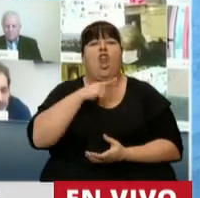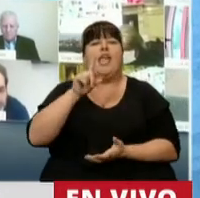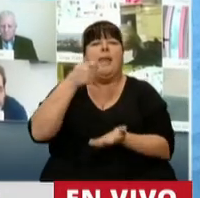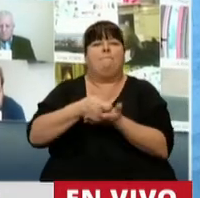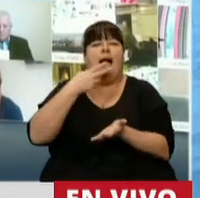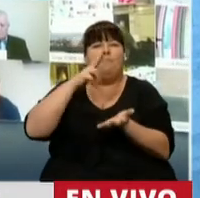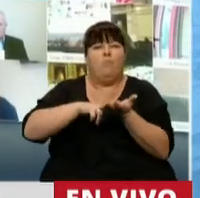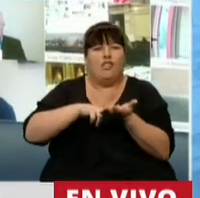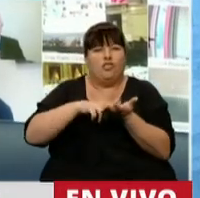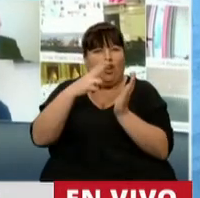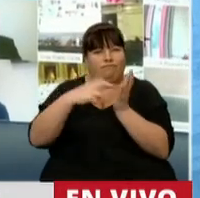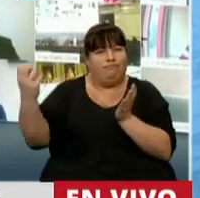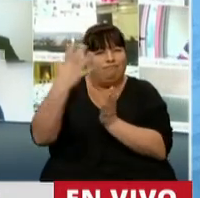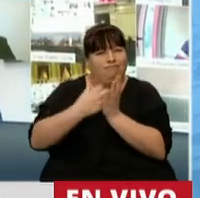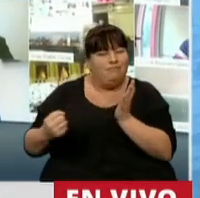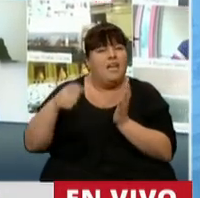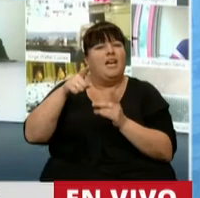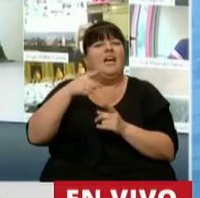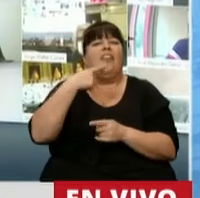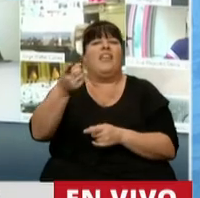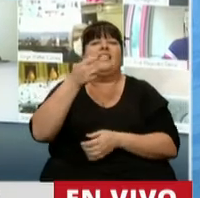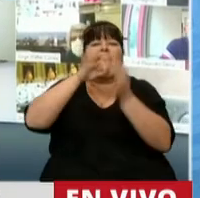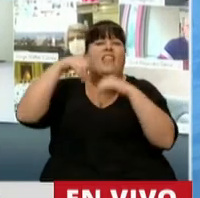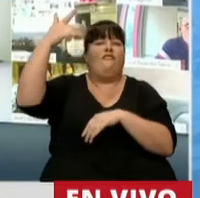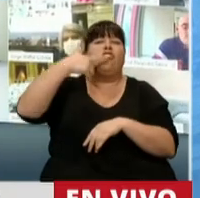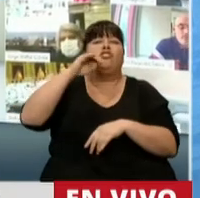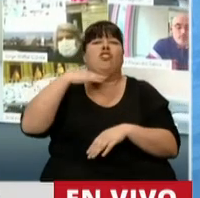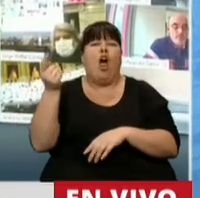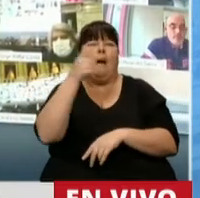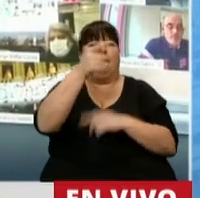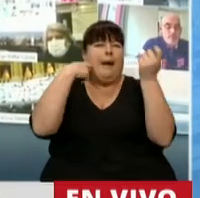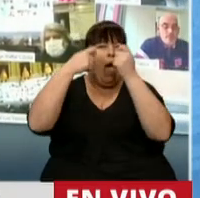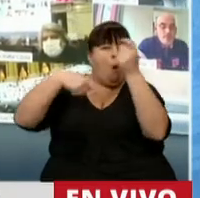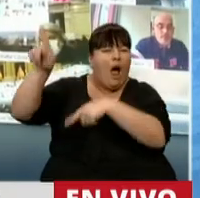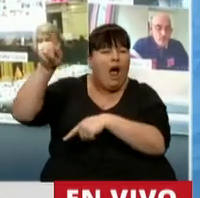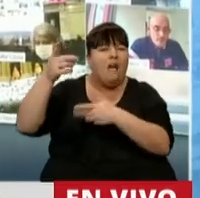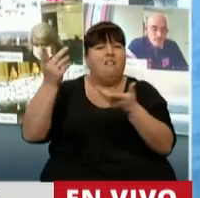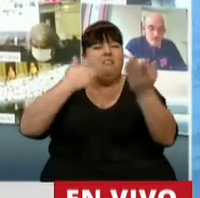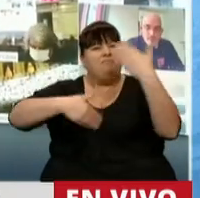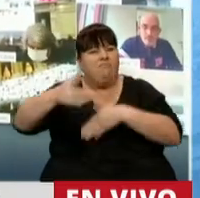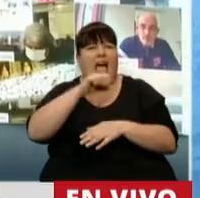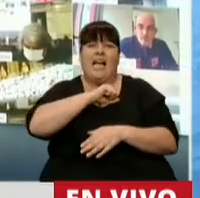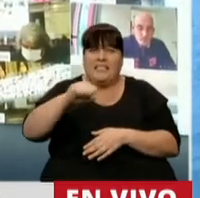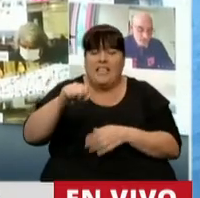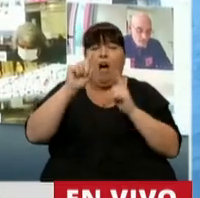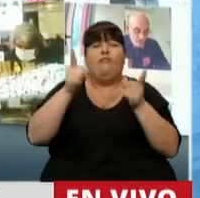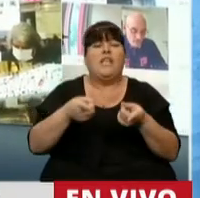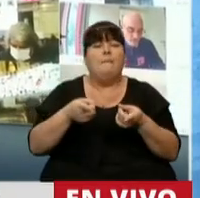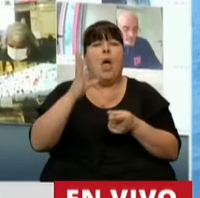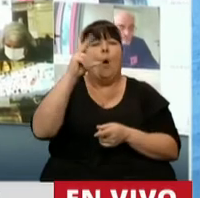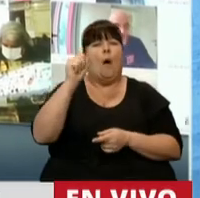pagar retenciones declarando las exportaciones de soja por Paraguay, que estafó al